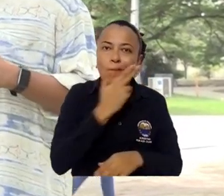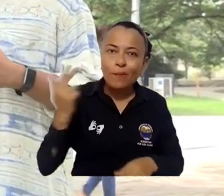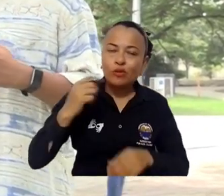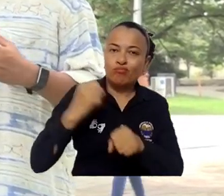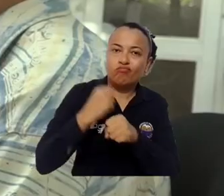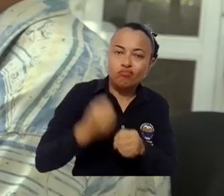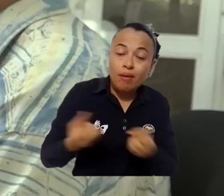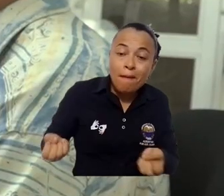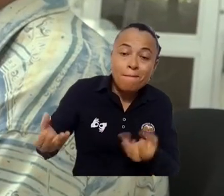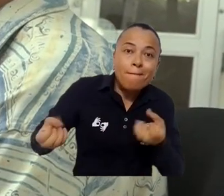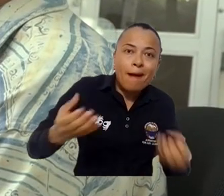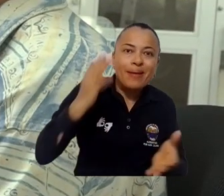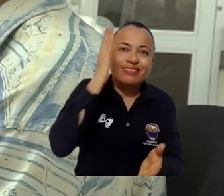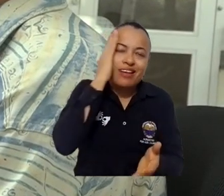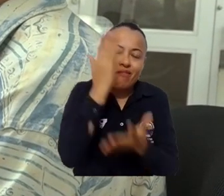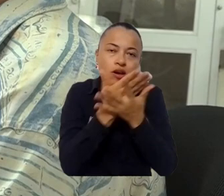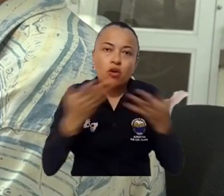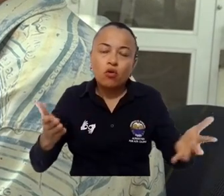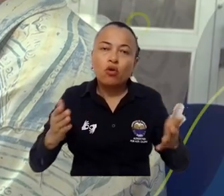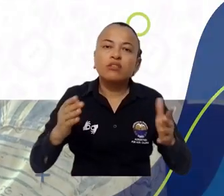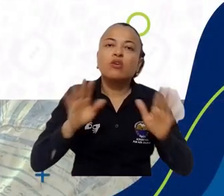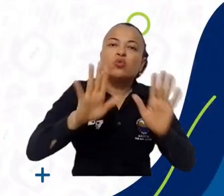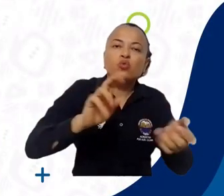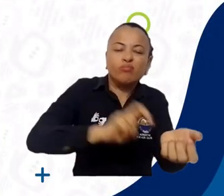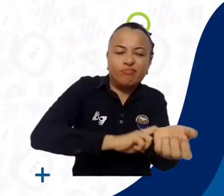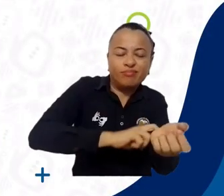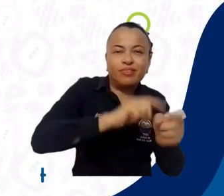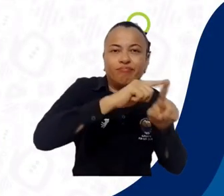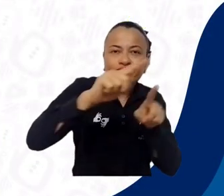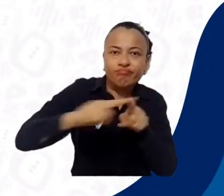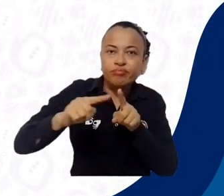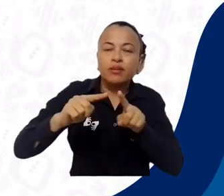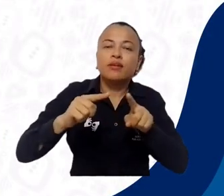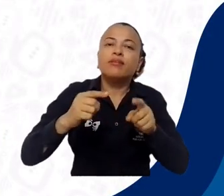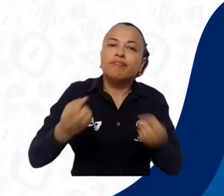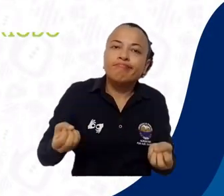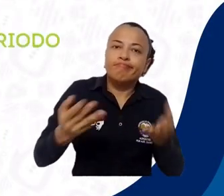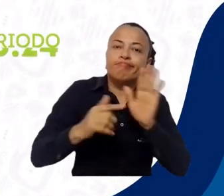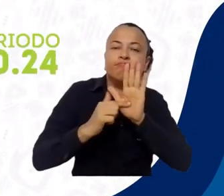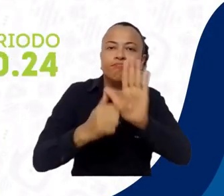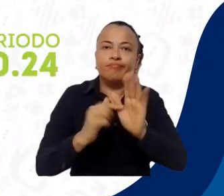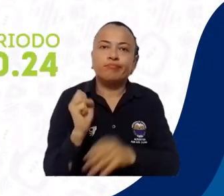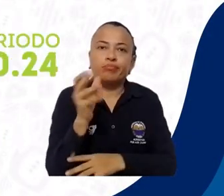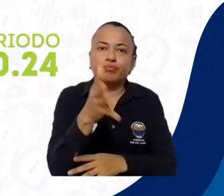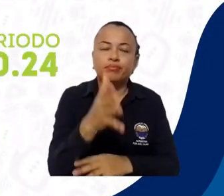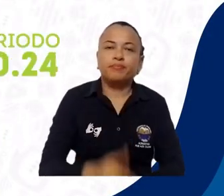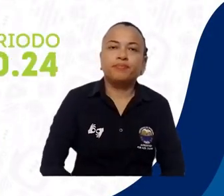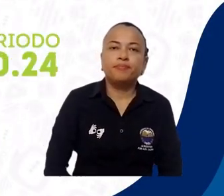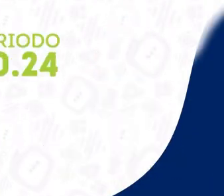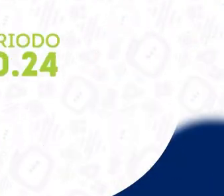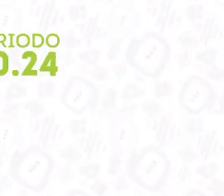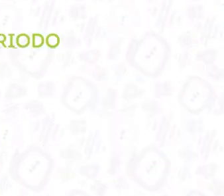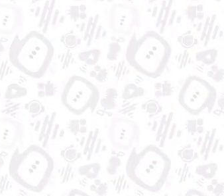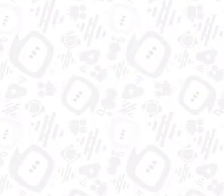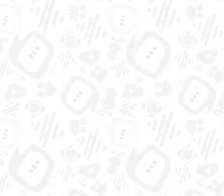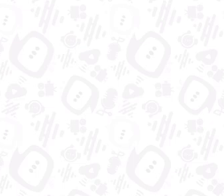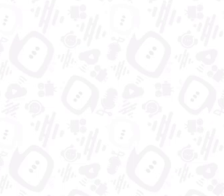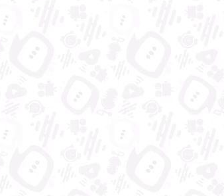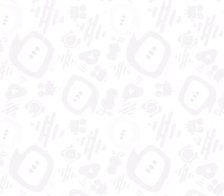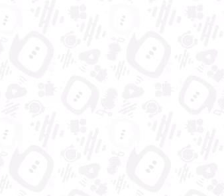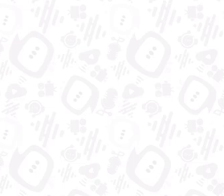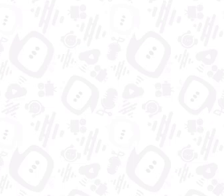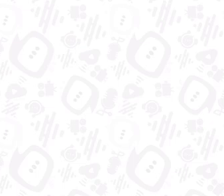para continuar escribiendo libros que describan las solidaridades raciales. Universidad del Magdalena, aún más incluyente e